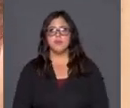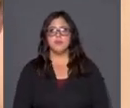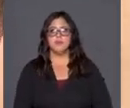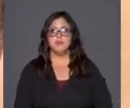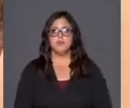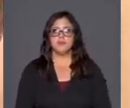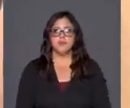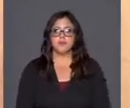Muy buenas noches.